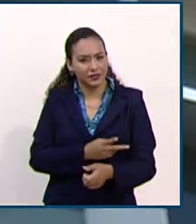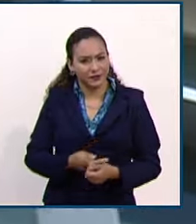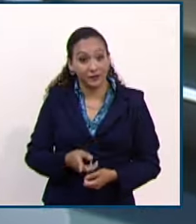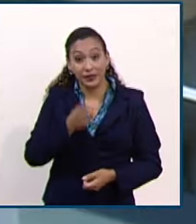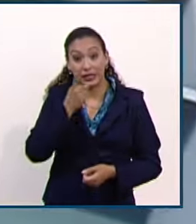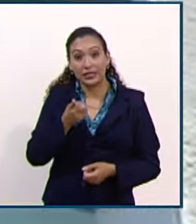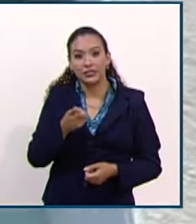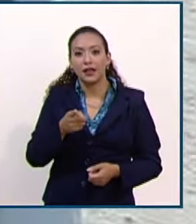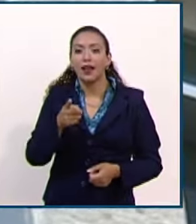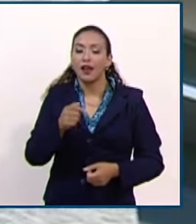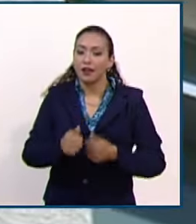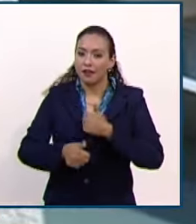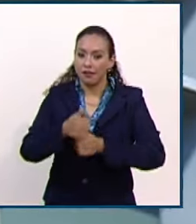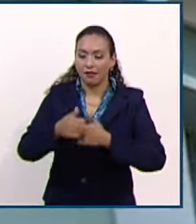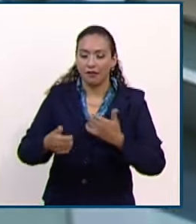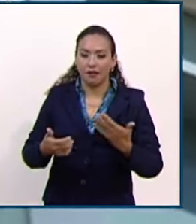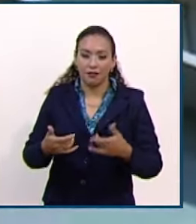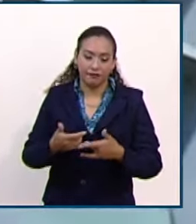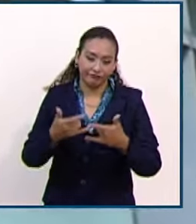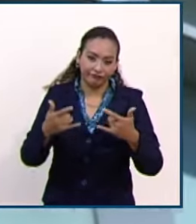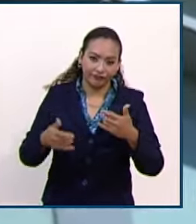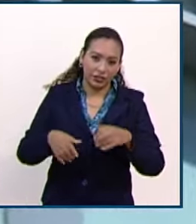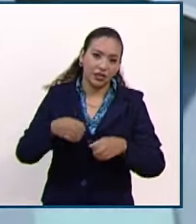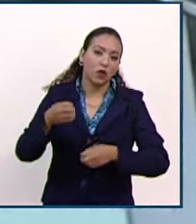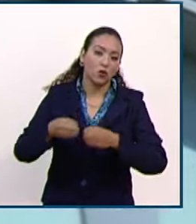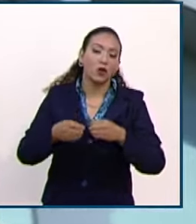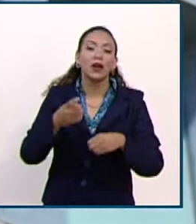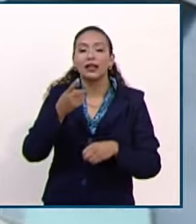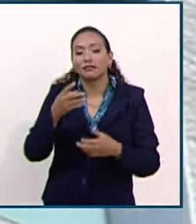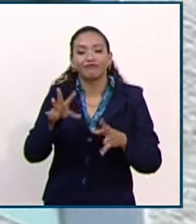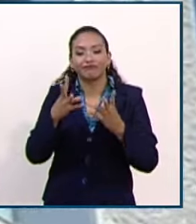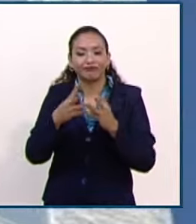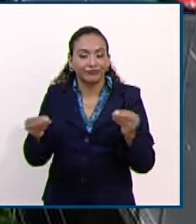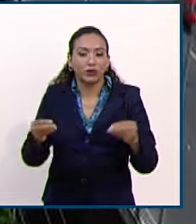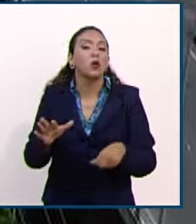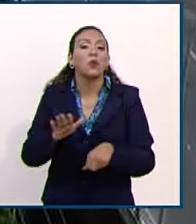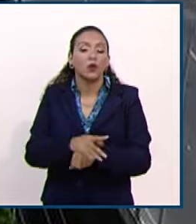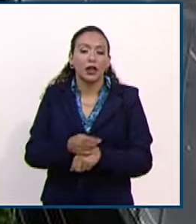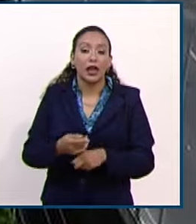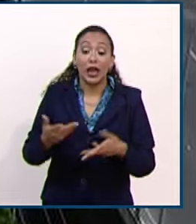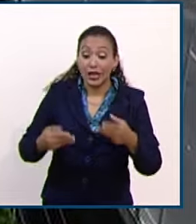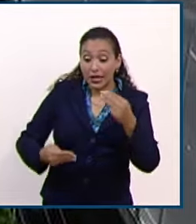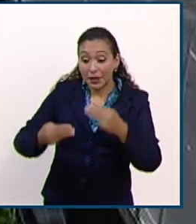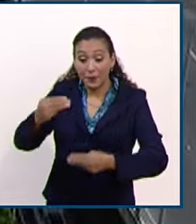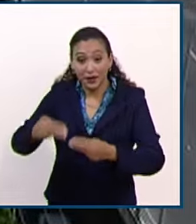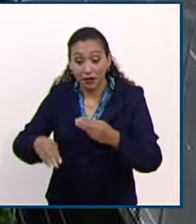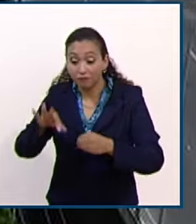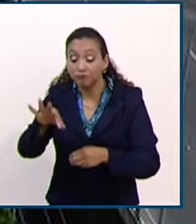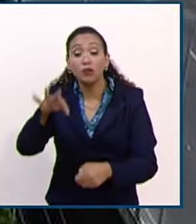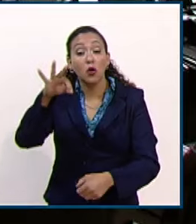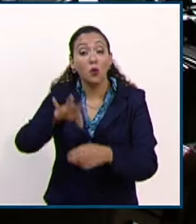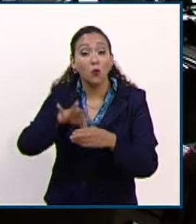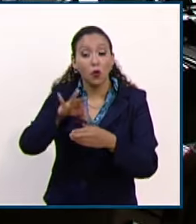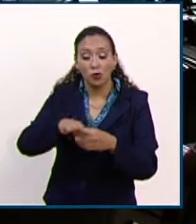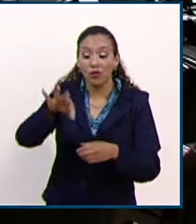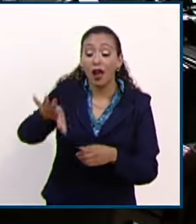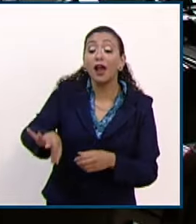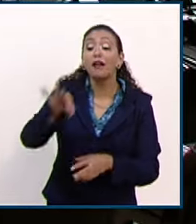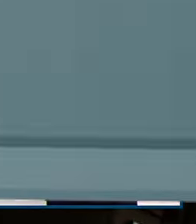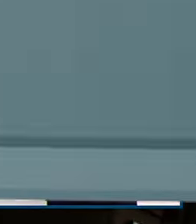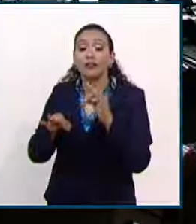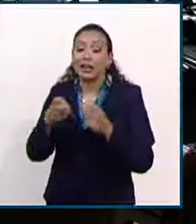desaparición de la carrera judicial al prever que todos los juzgadores sean electos a través del voto popular.